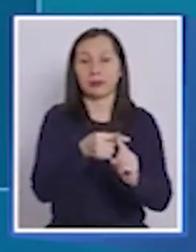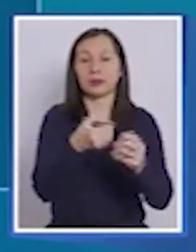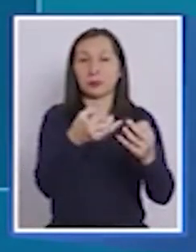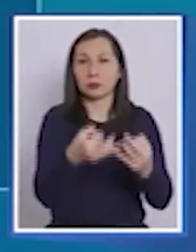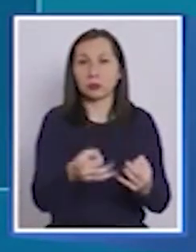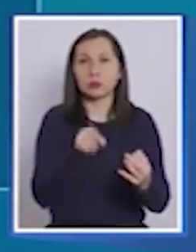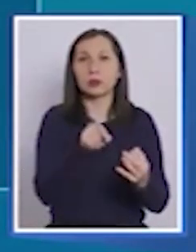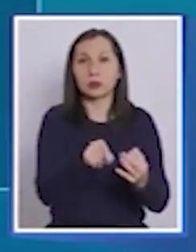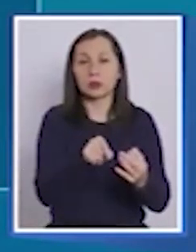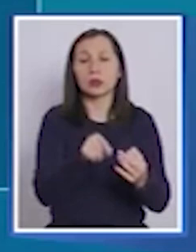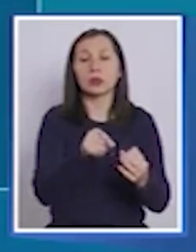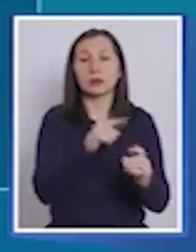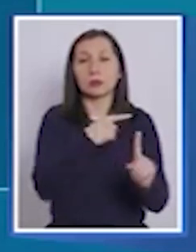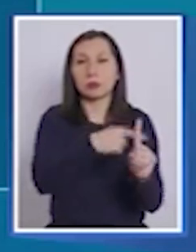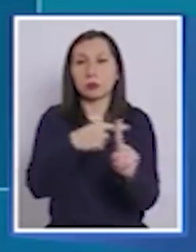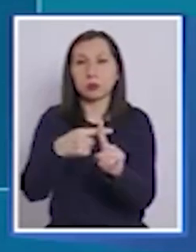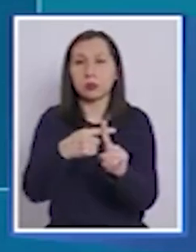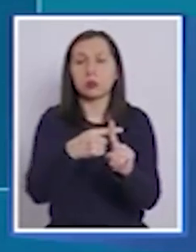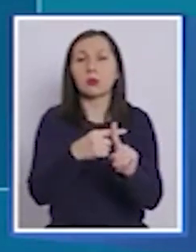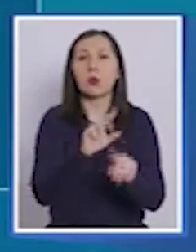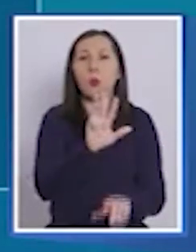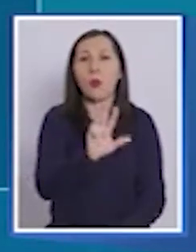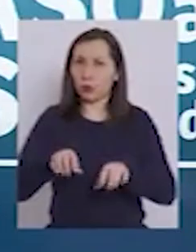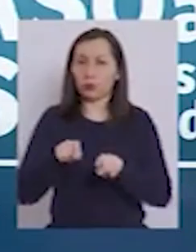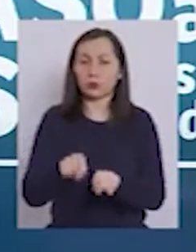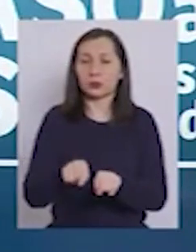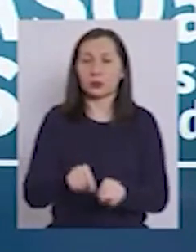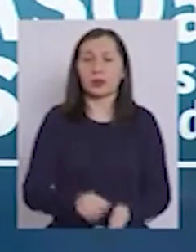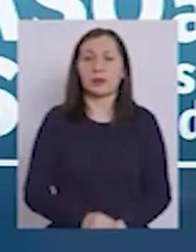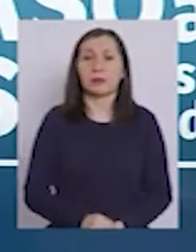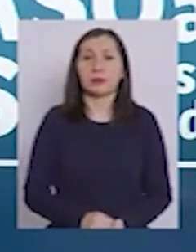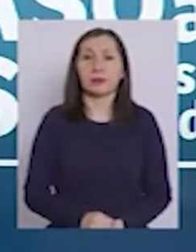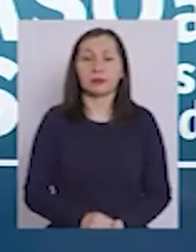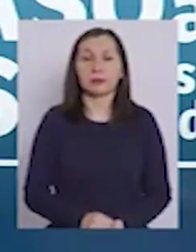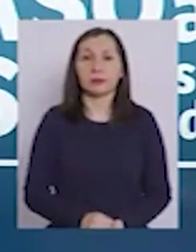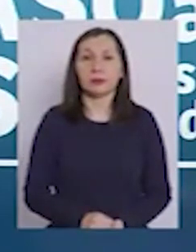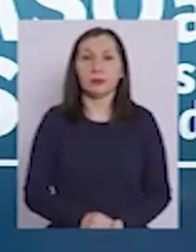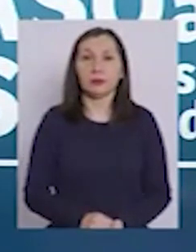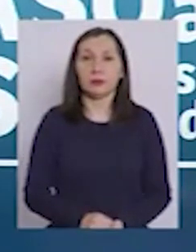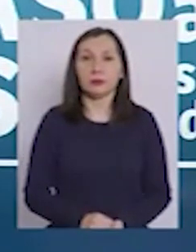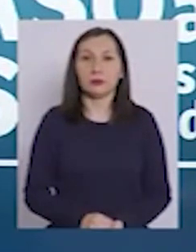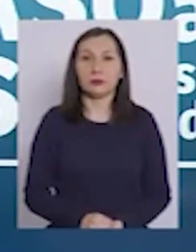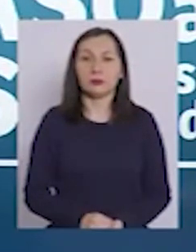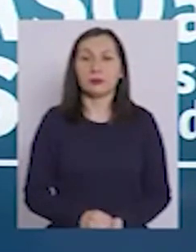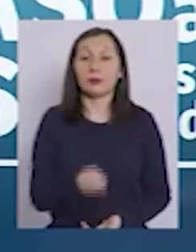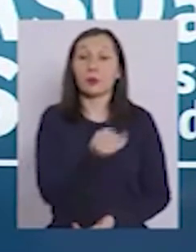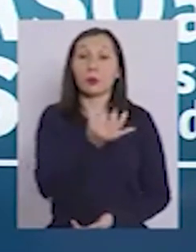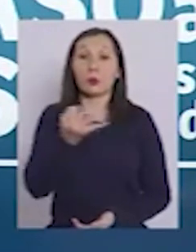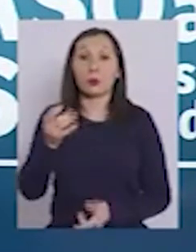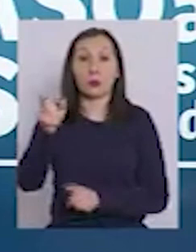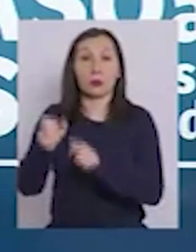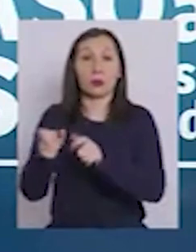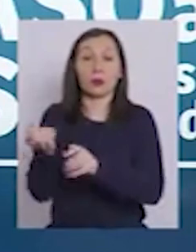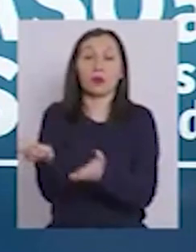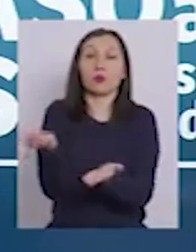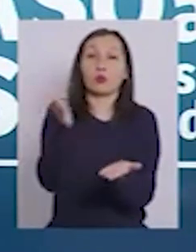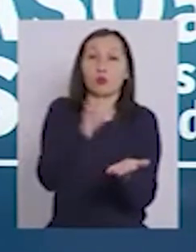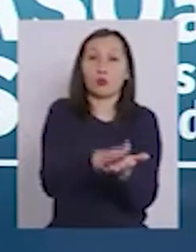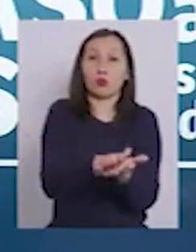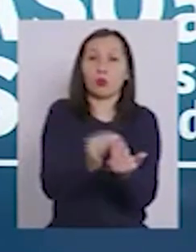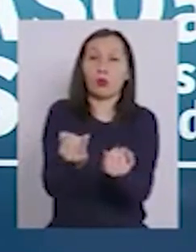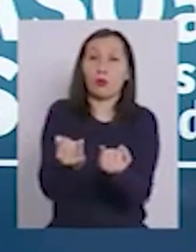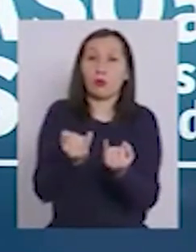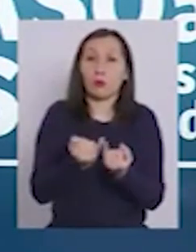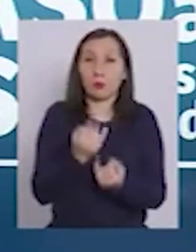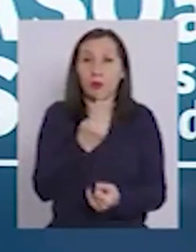correspondiendo a una positividad del 9%. En cuanto a los fallecimientos reportados en las